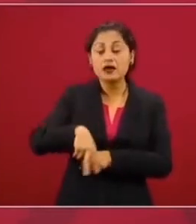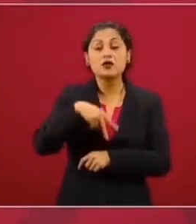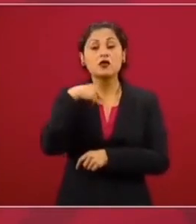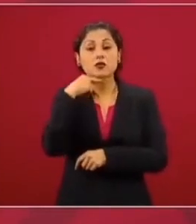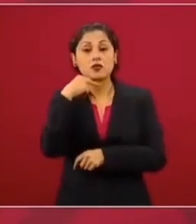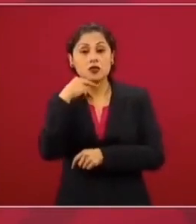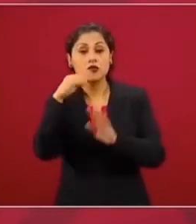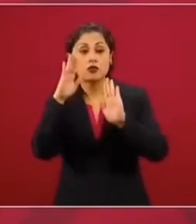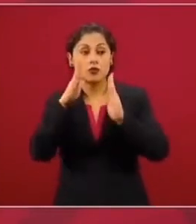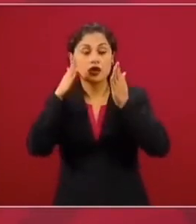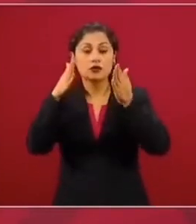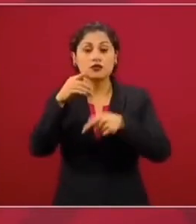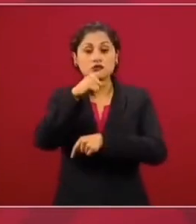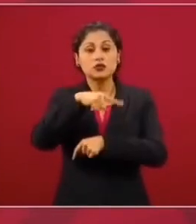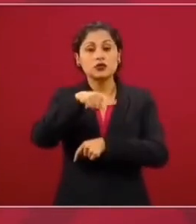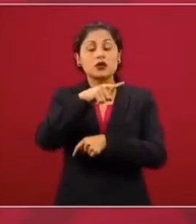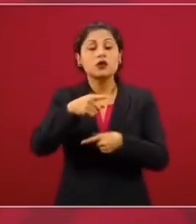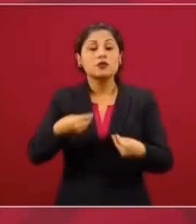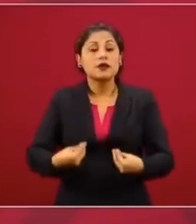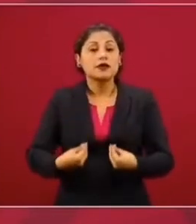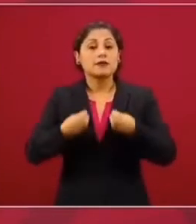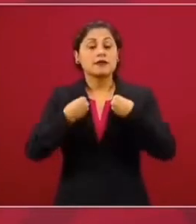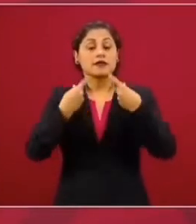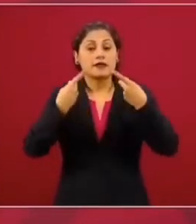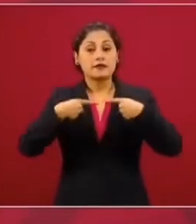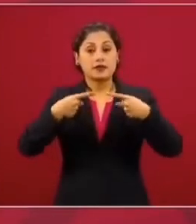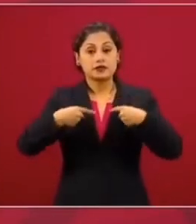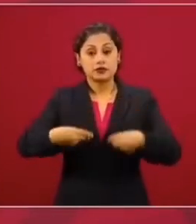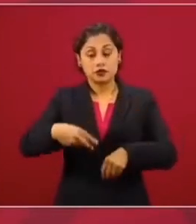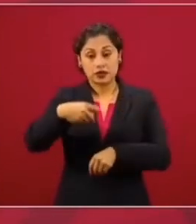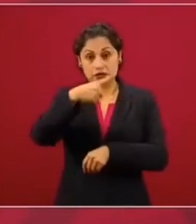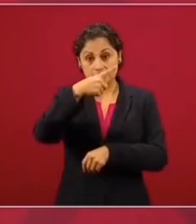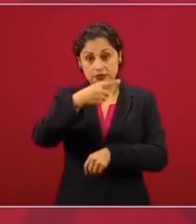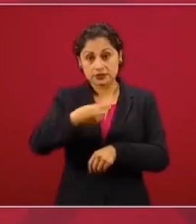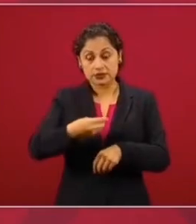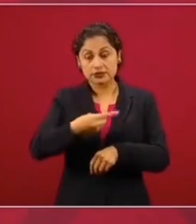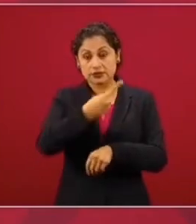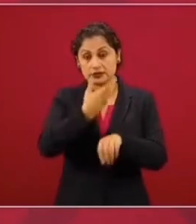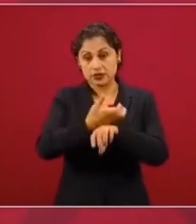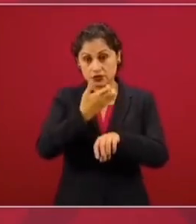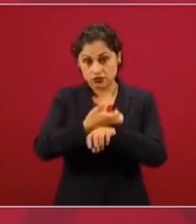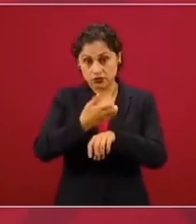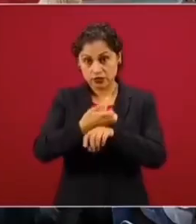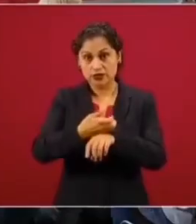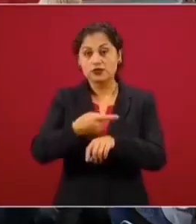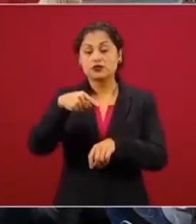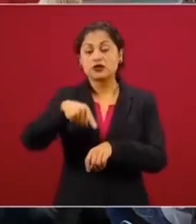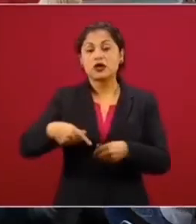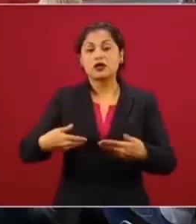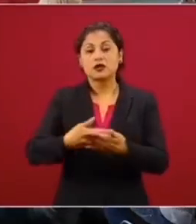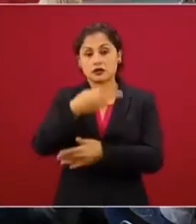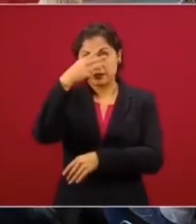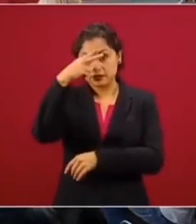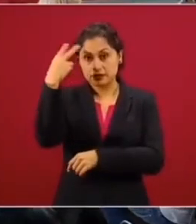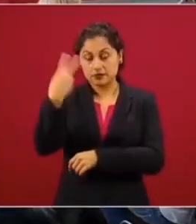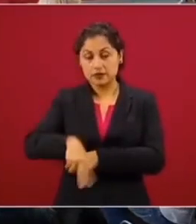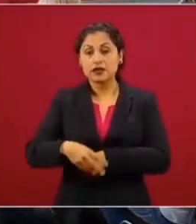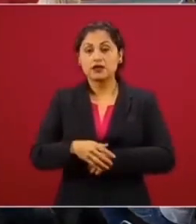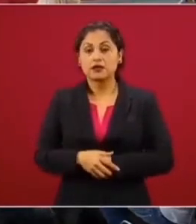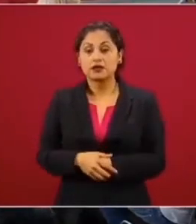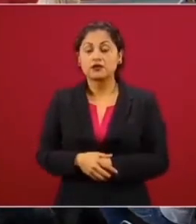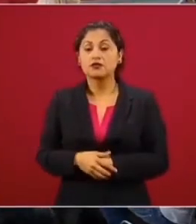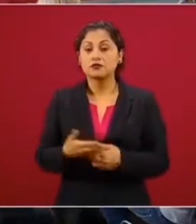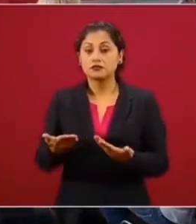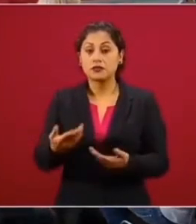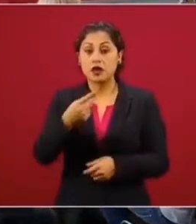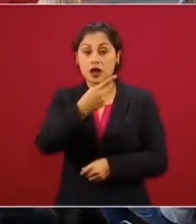vida cotidiana de las y los mexicanos en Estados Unidos. La instrucción que hemos recibido por ahora del señor presidente de la República es